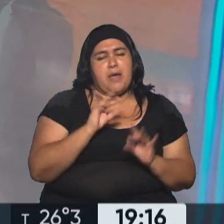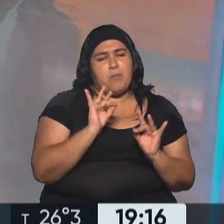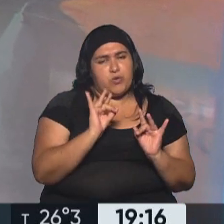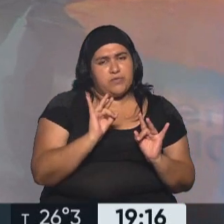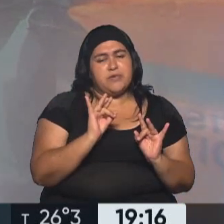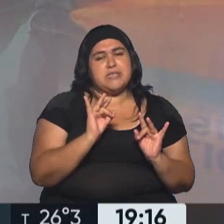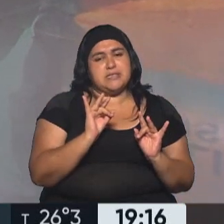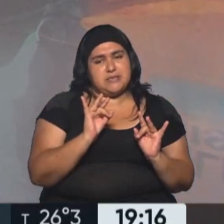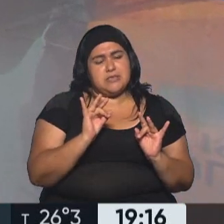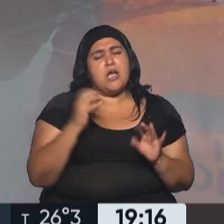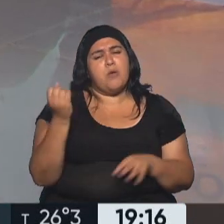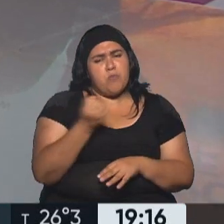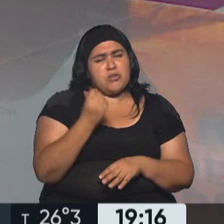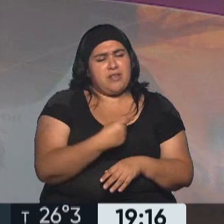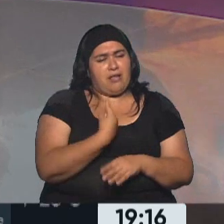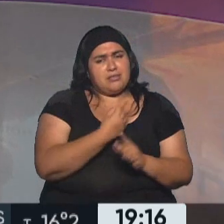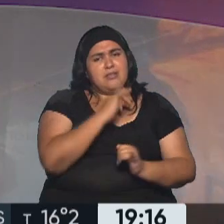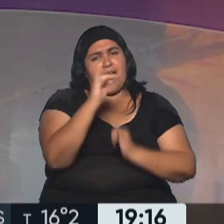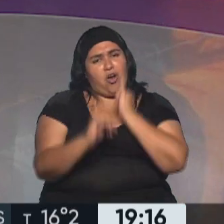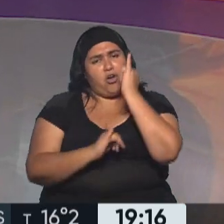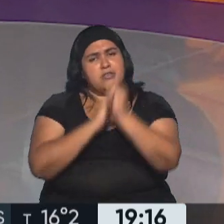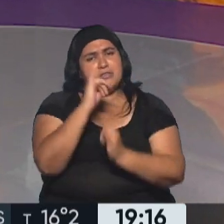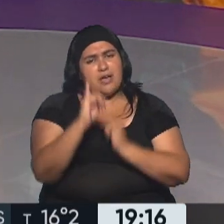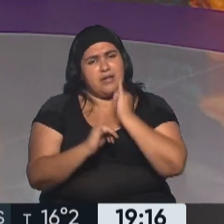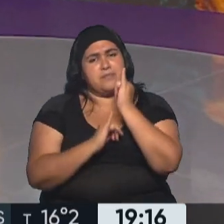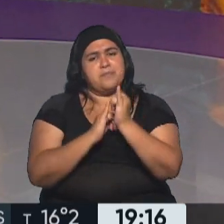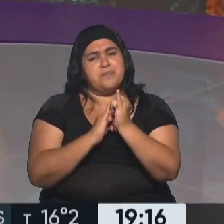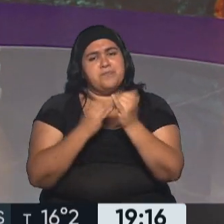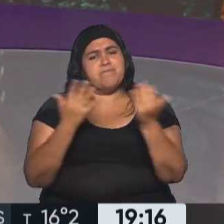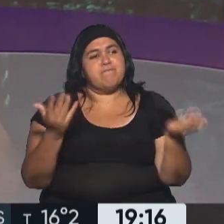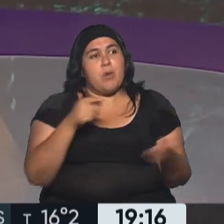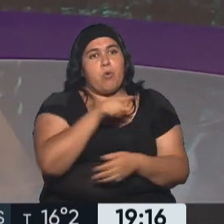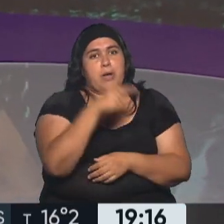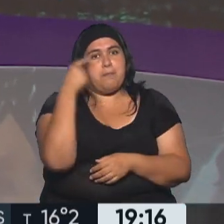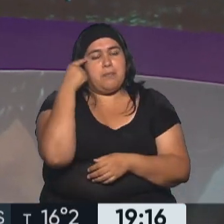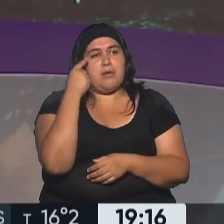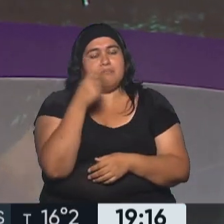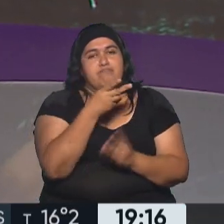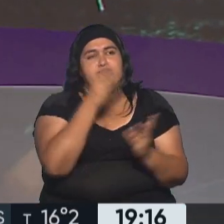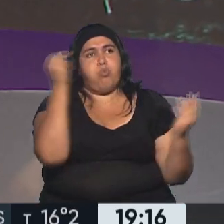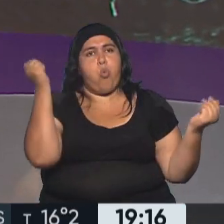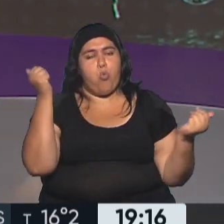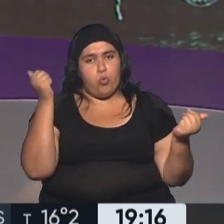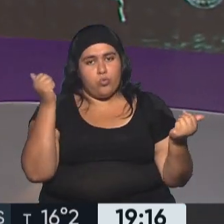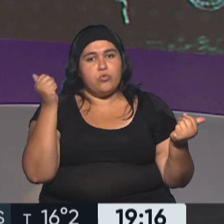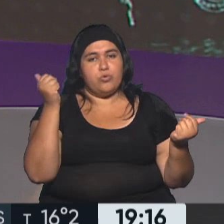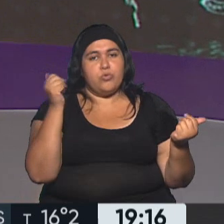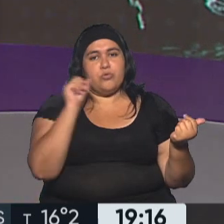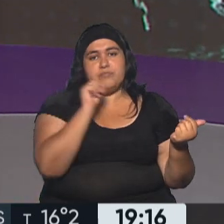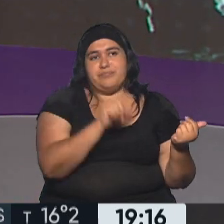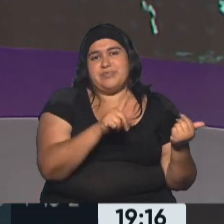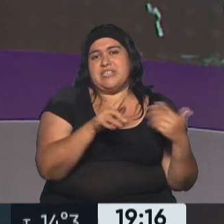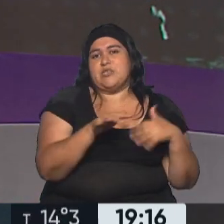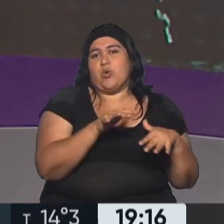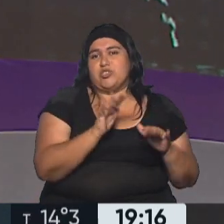está bueno que te contemos hasta acá las cosas. Porque, hasta el momento, en un caso policial, se dio el mejor de los escenarios, que